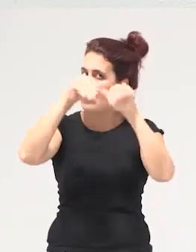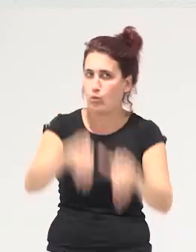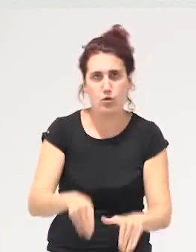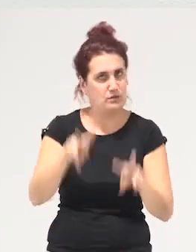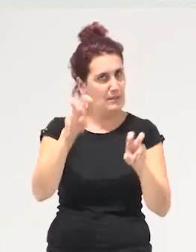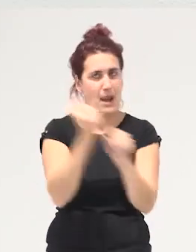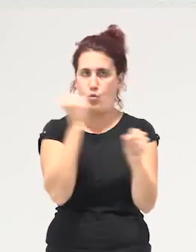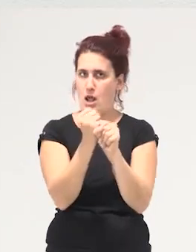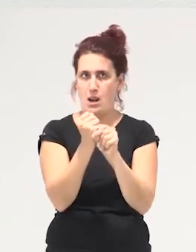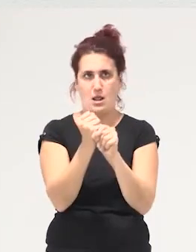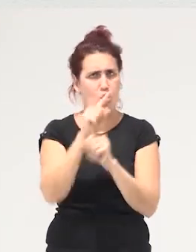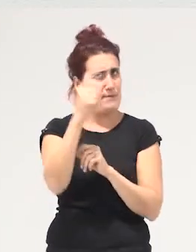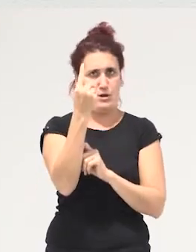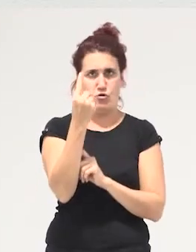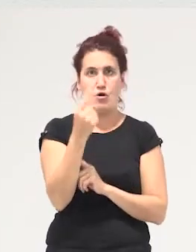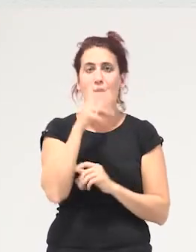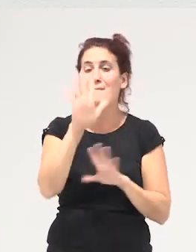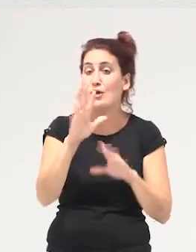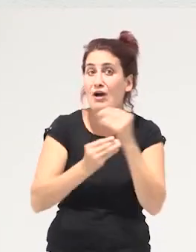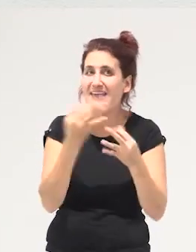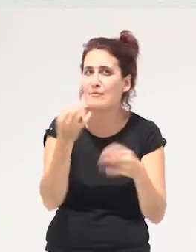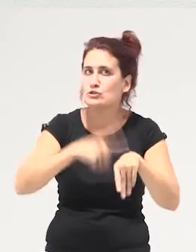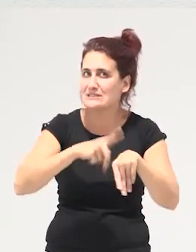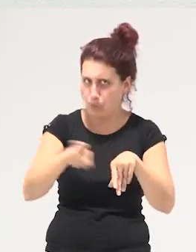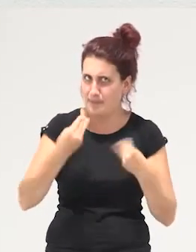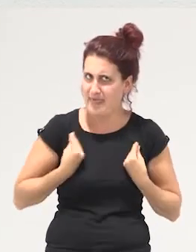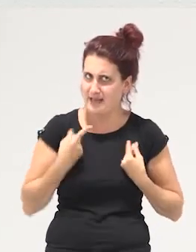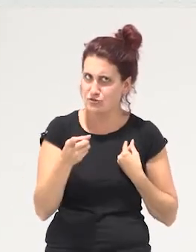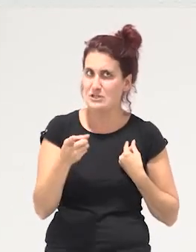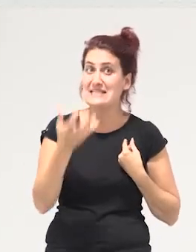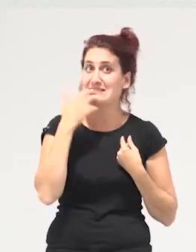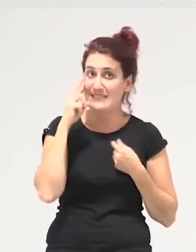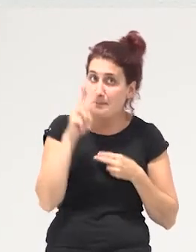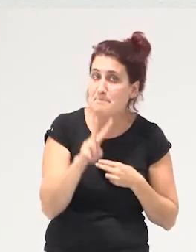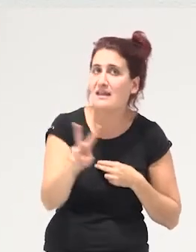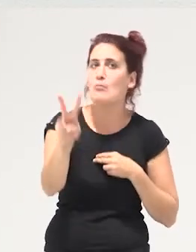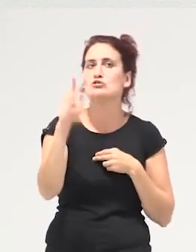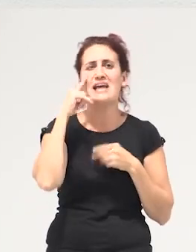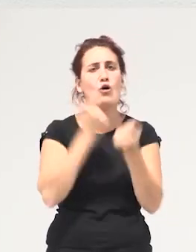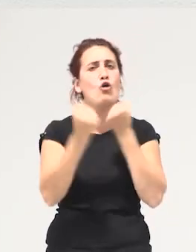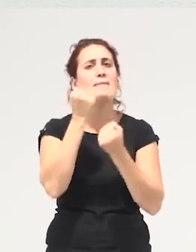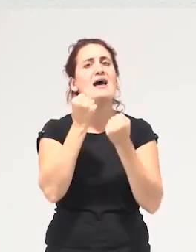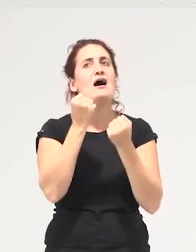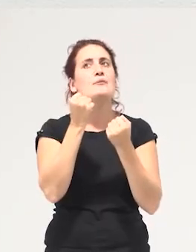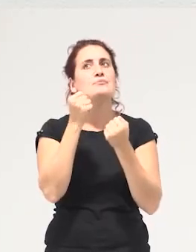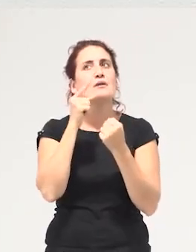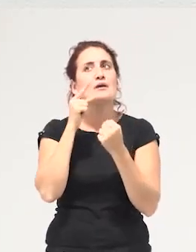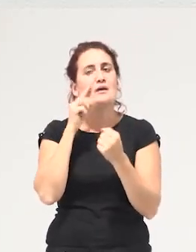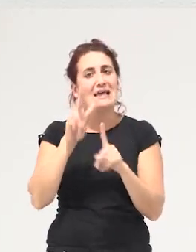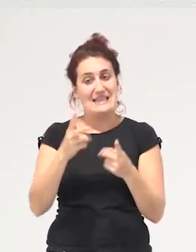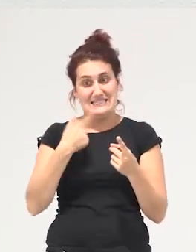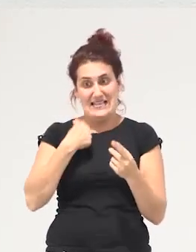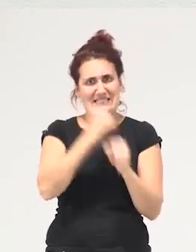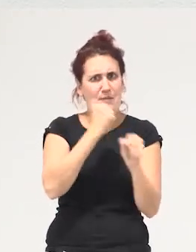laboral en primera línea pero qué hacemos con esos tiempos de vida si miramos la economía desde la cantidad de